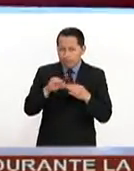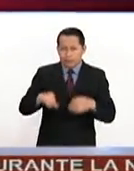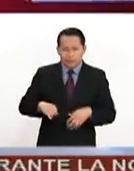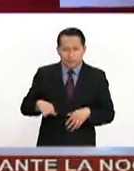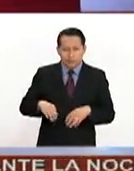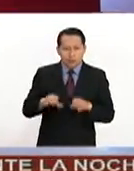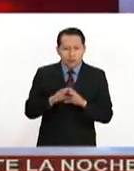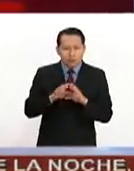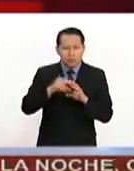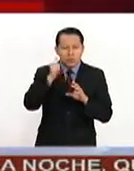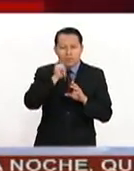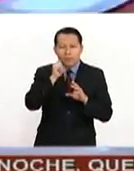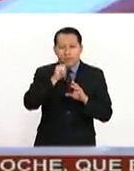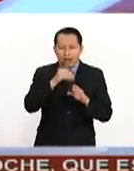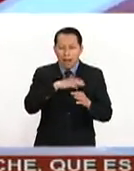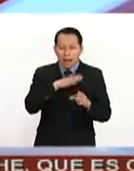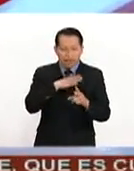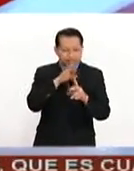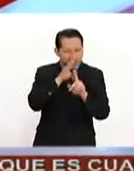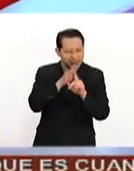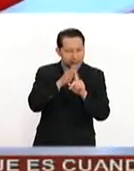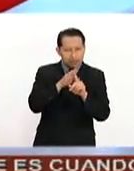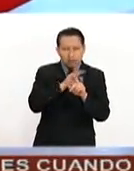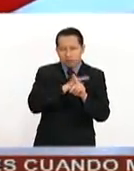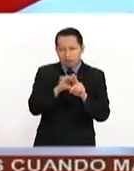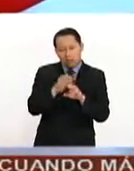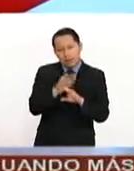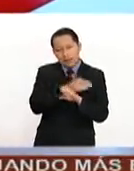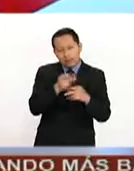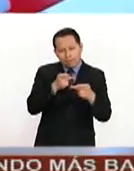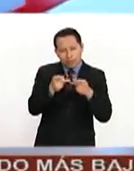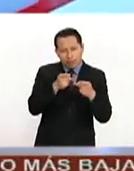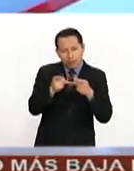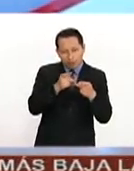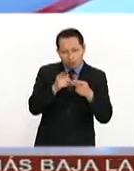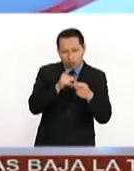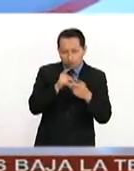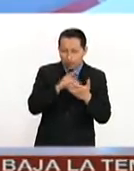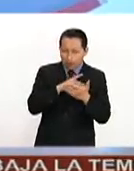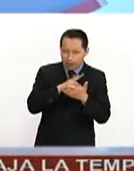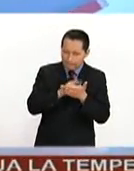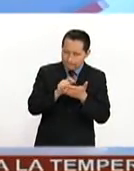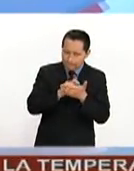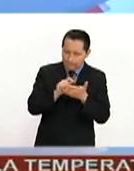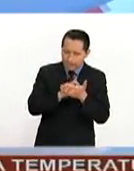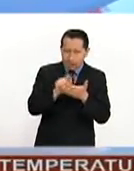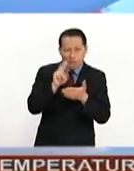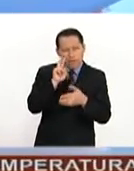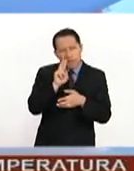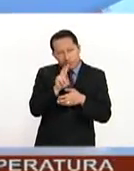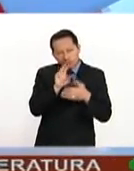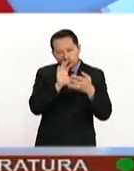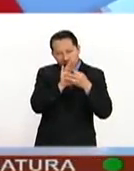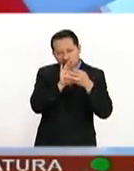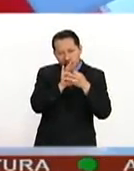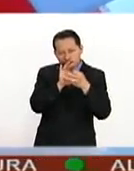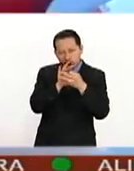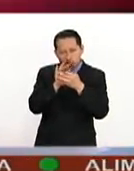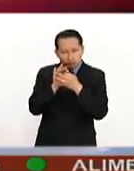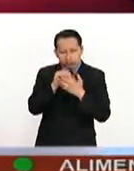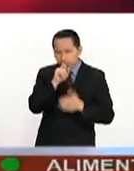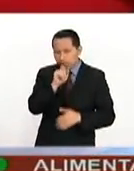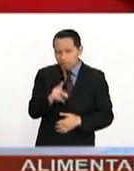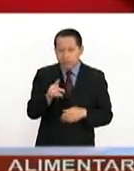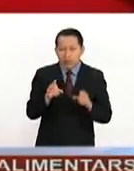mantuvo siempre fijo en su discurso, que seguramente le prepararon en el prompter, de tal manera que se alineó a lo que